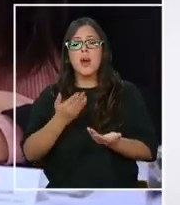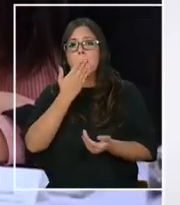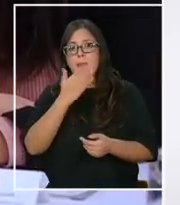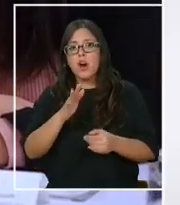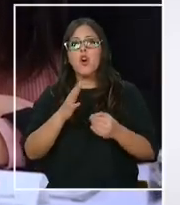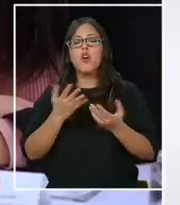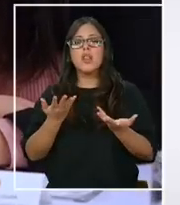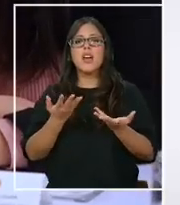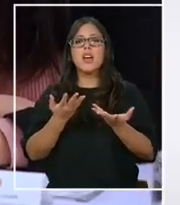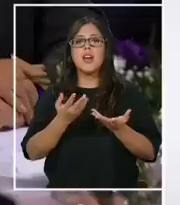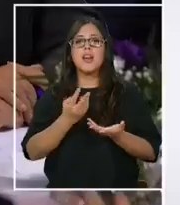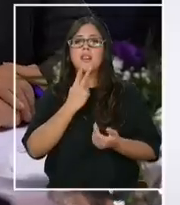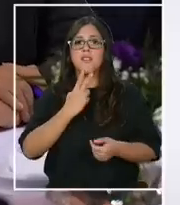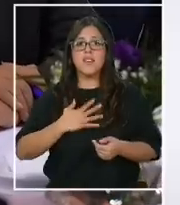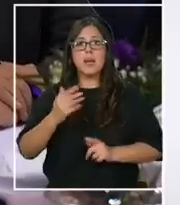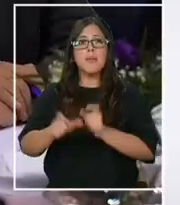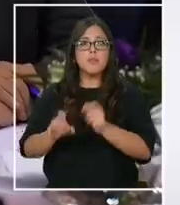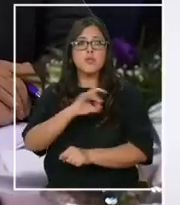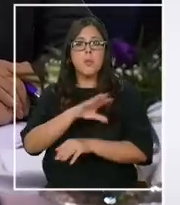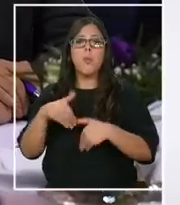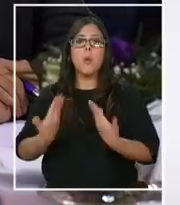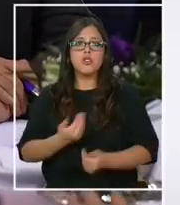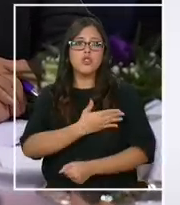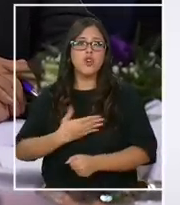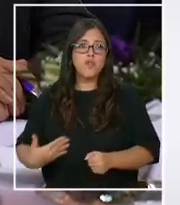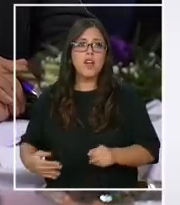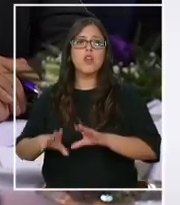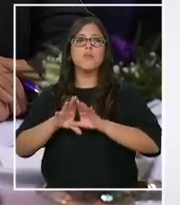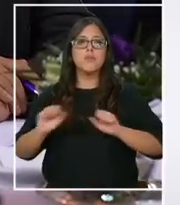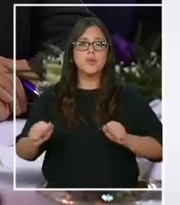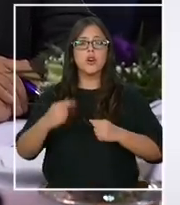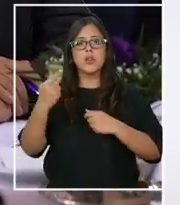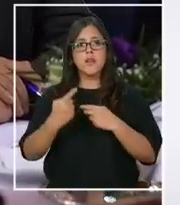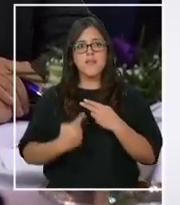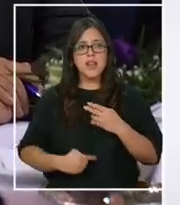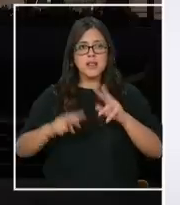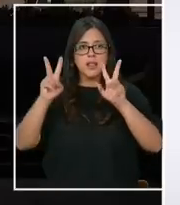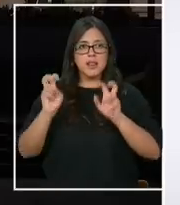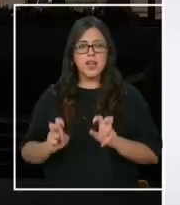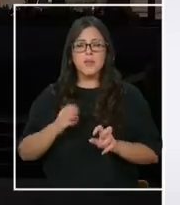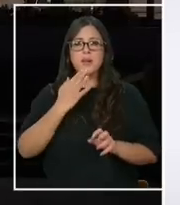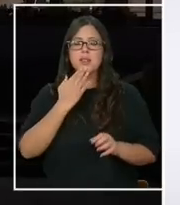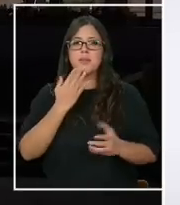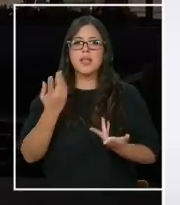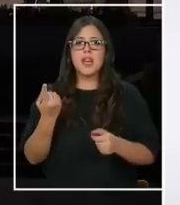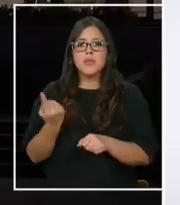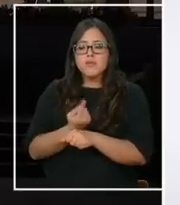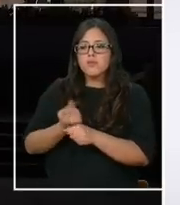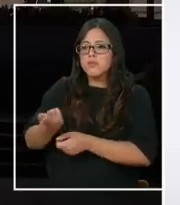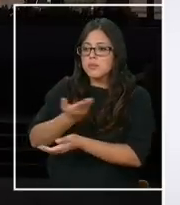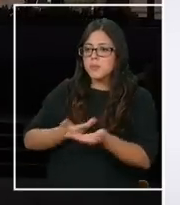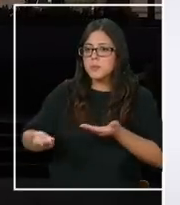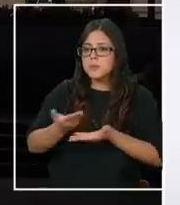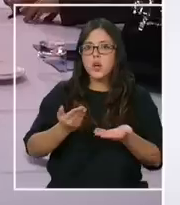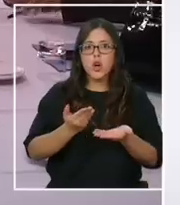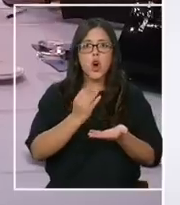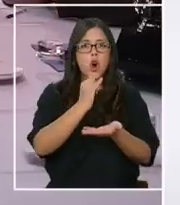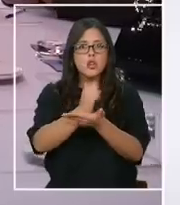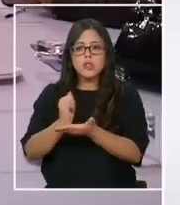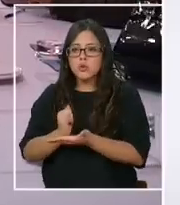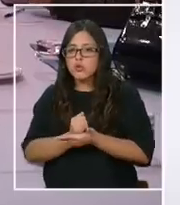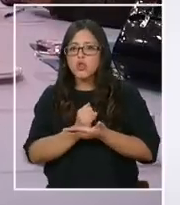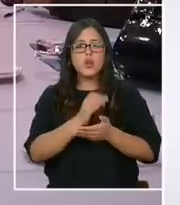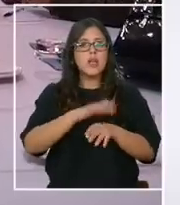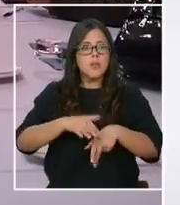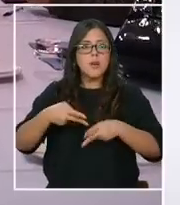las condiciones de vida de las chilenas y chilenas, y por eso el gobierno está comprometido con múltiples iniciativas y promoviendo un diálogo con todos los actores que permita